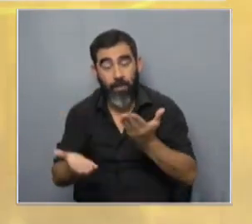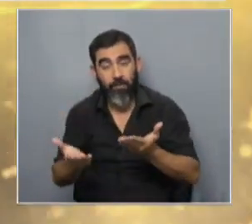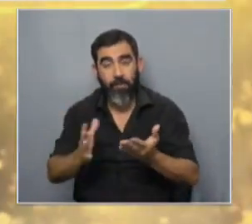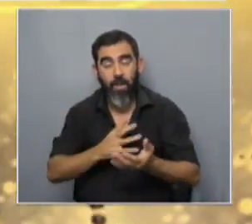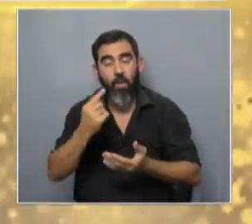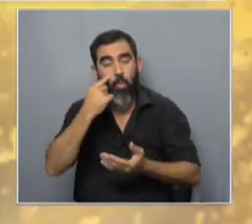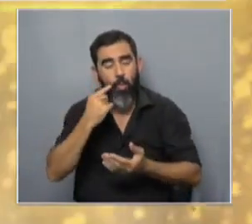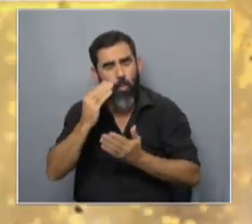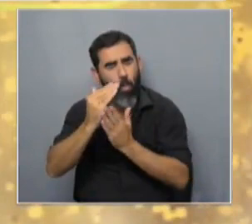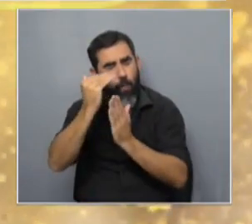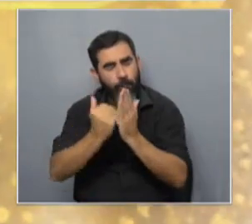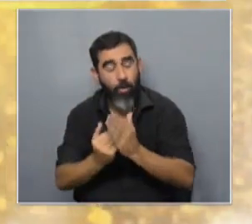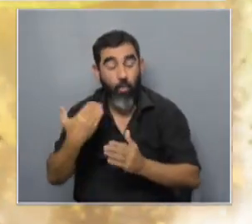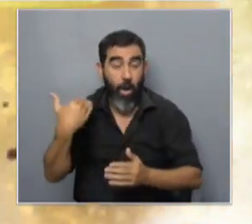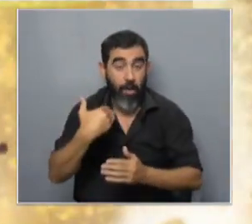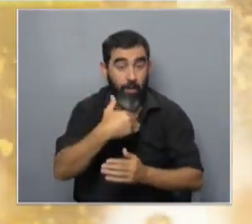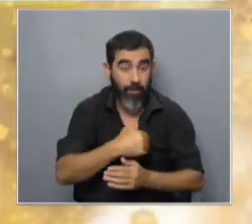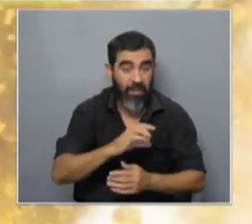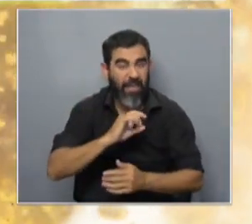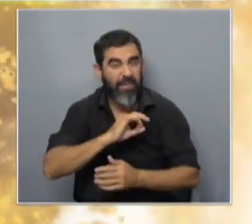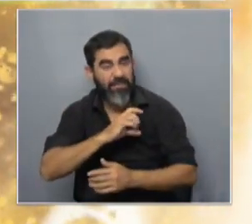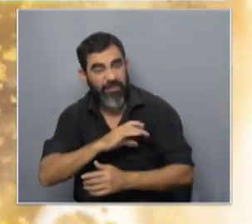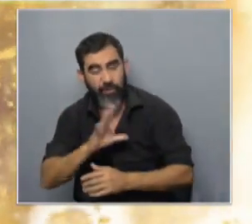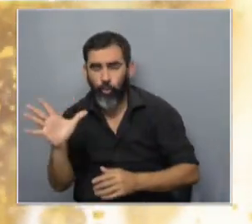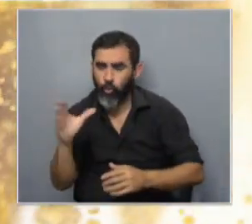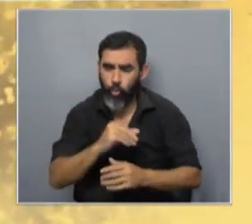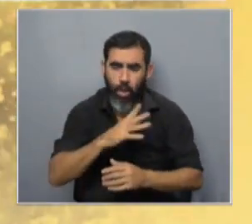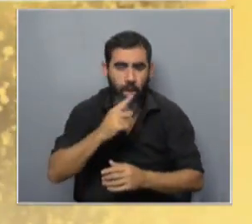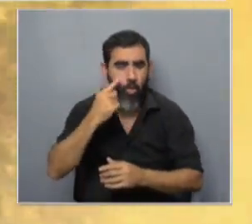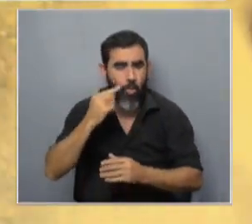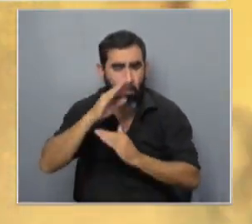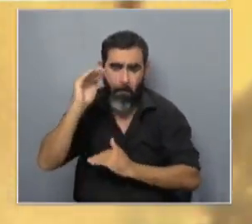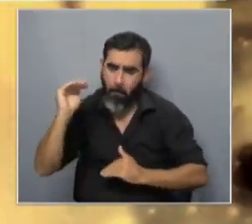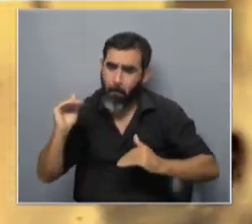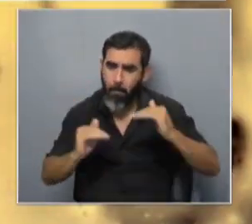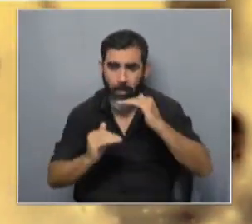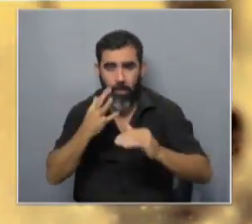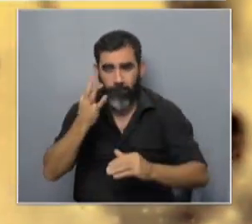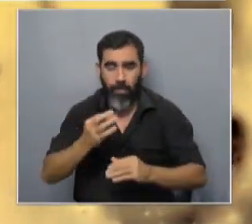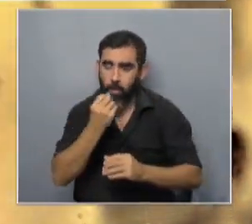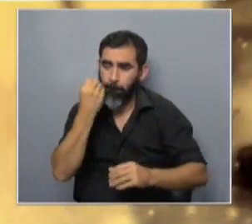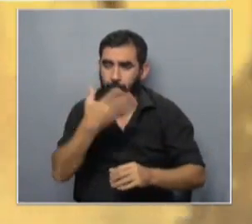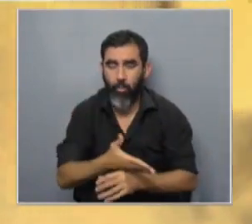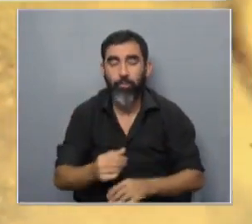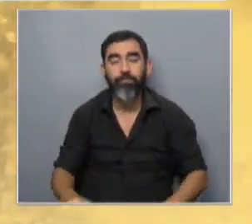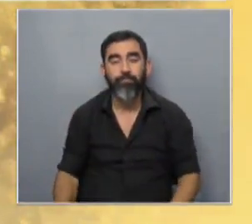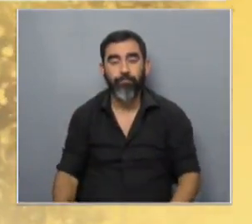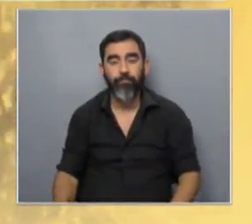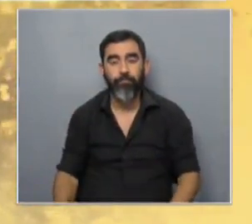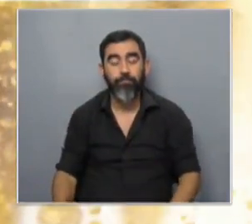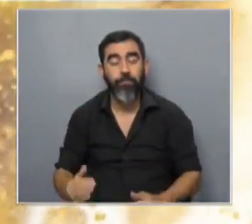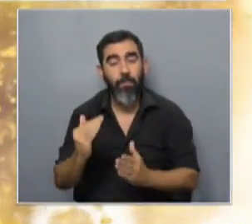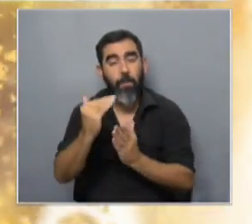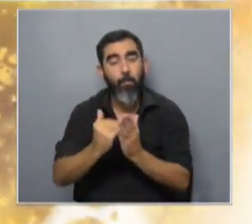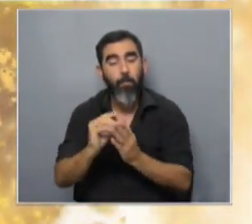números muy bajos Argentina Chile todos tienen números en términos relativos mucho más altos entonces tenemos baja